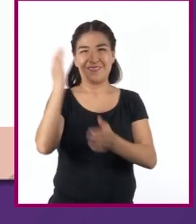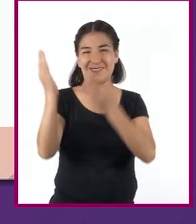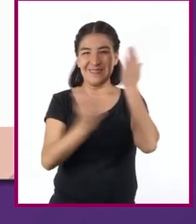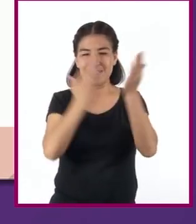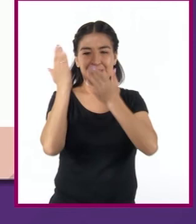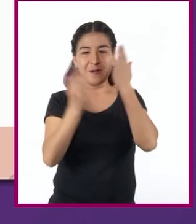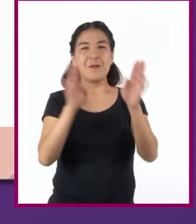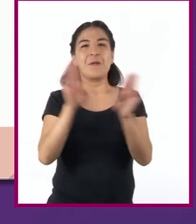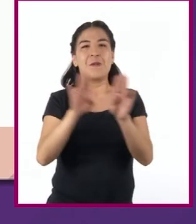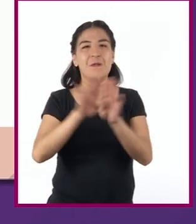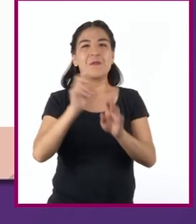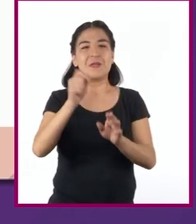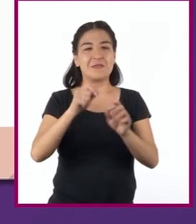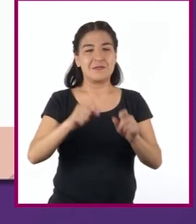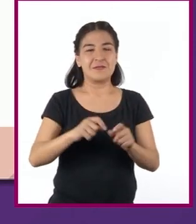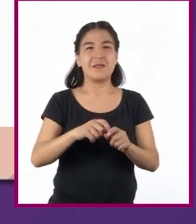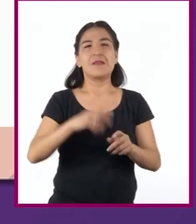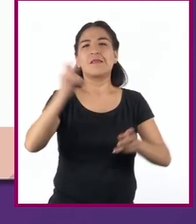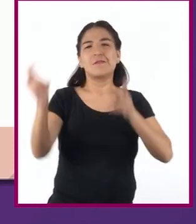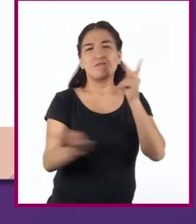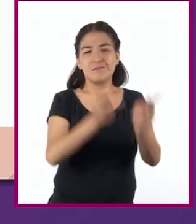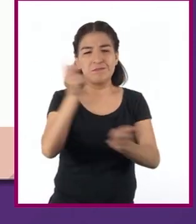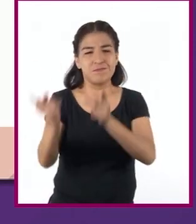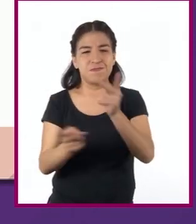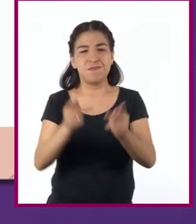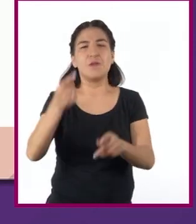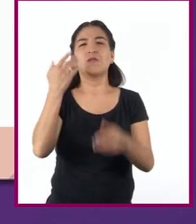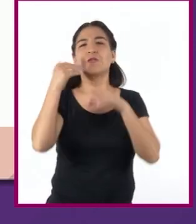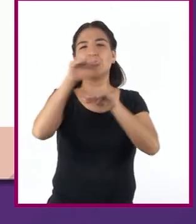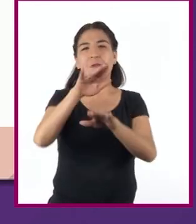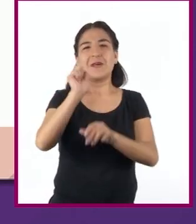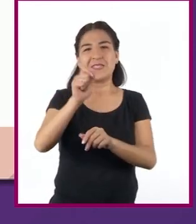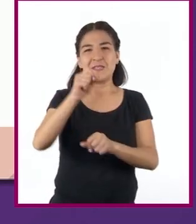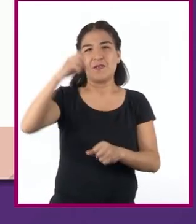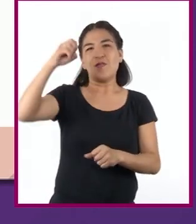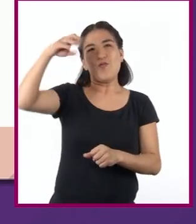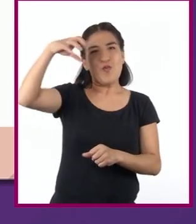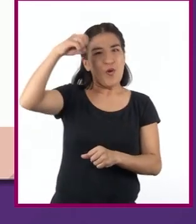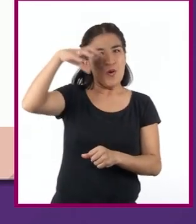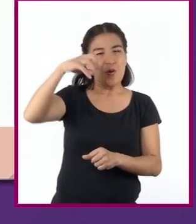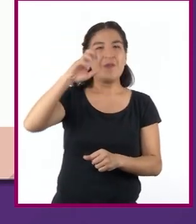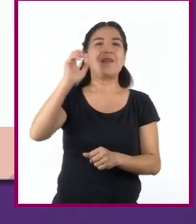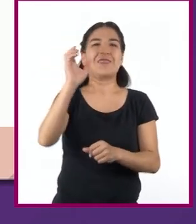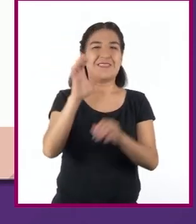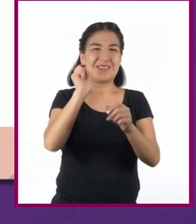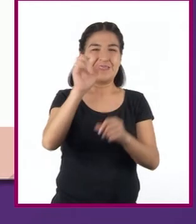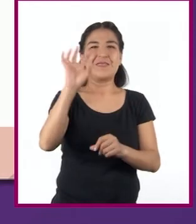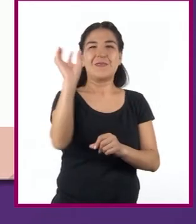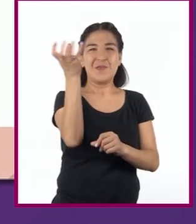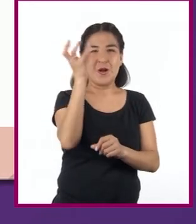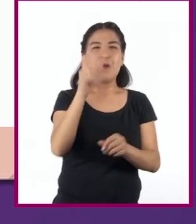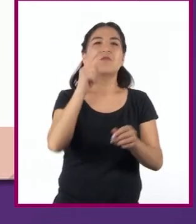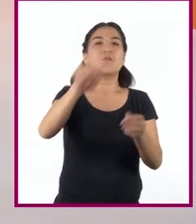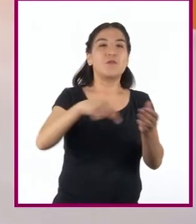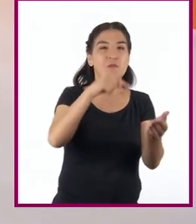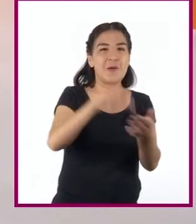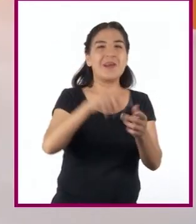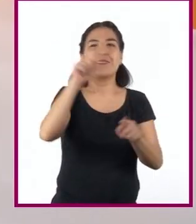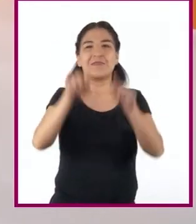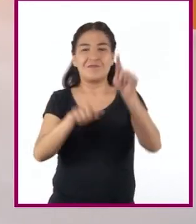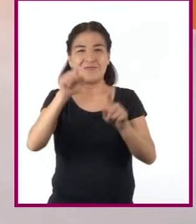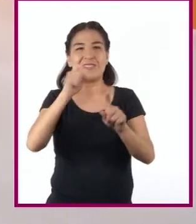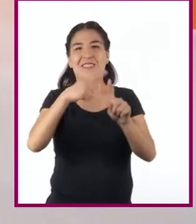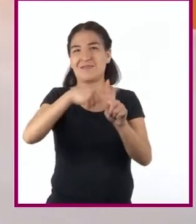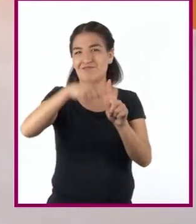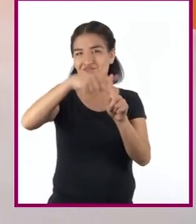se levantó una encuesta acerca del consumo de focos según el clima de la región. Es